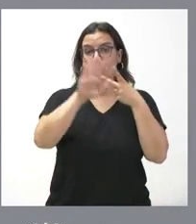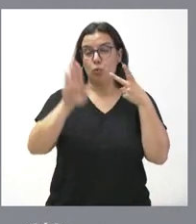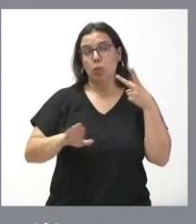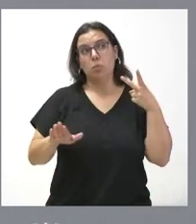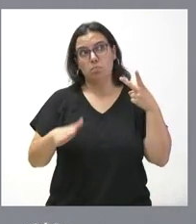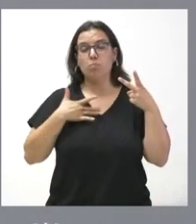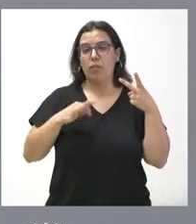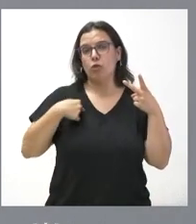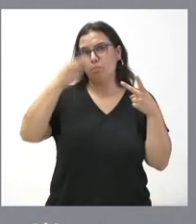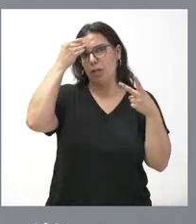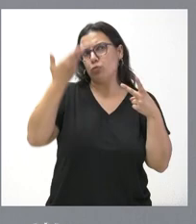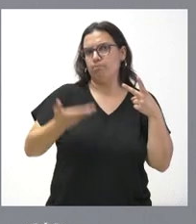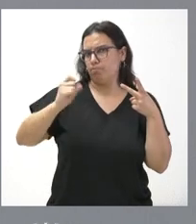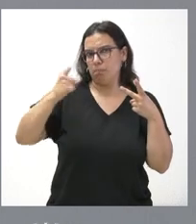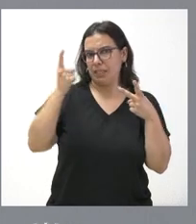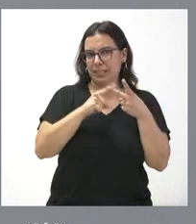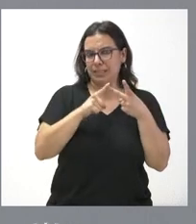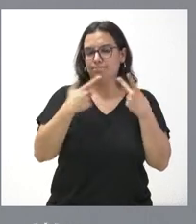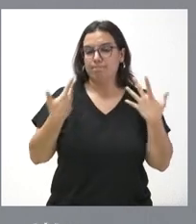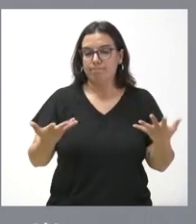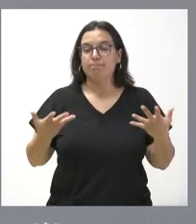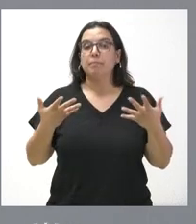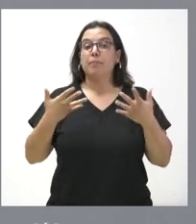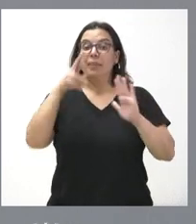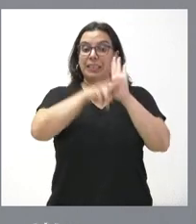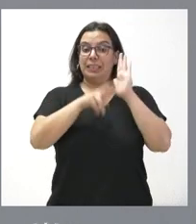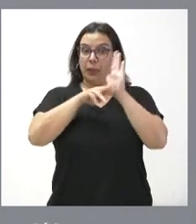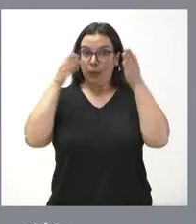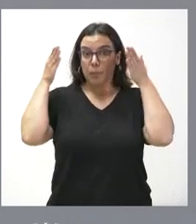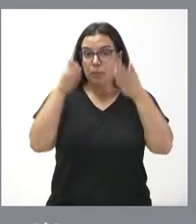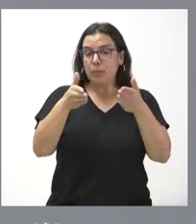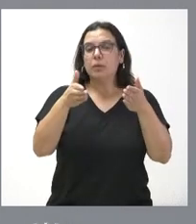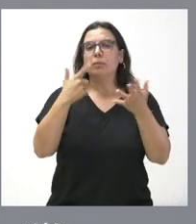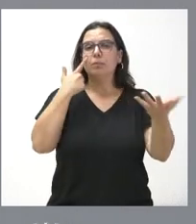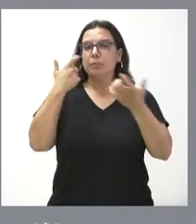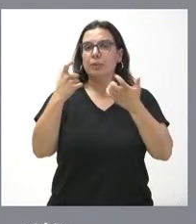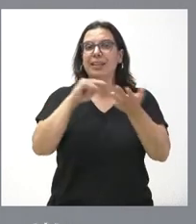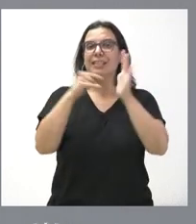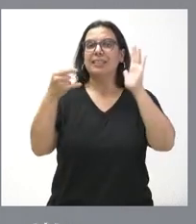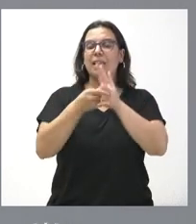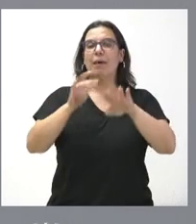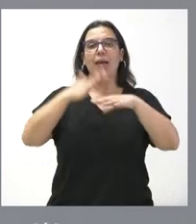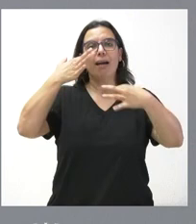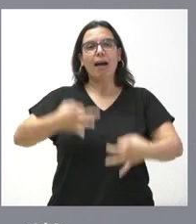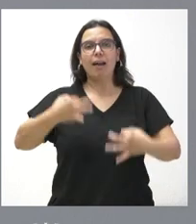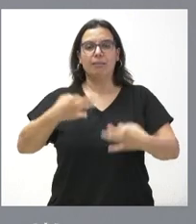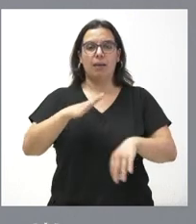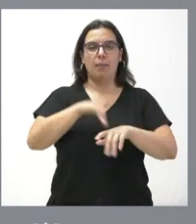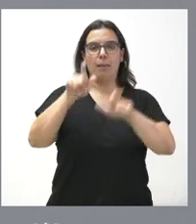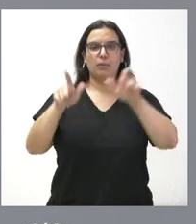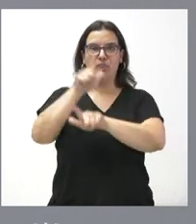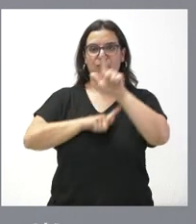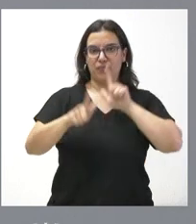quizá yo diría que el más relevante, es que incide de manera significativa en el sistema de garantías hacia los viajeros.